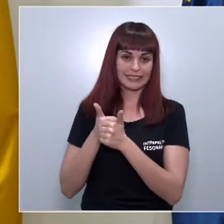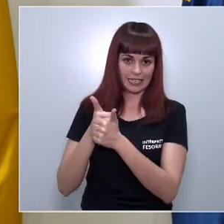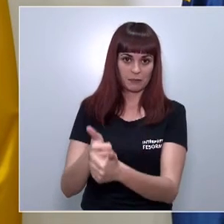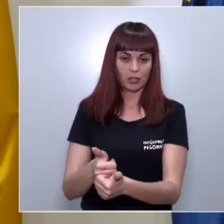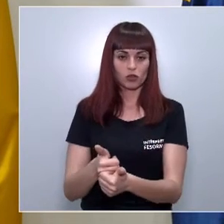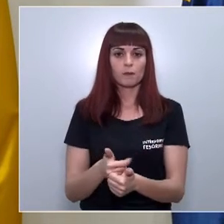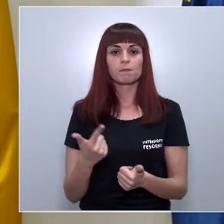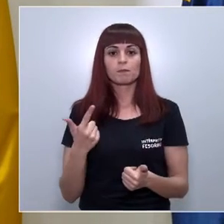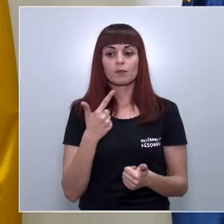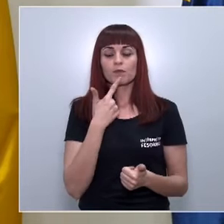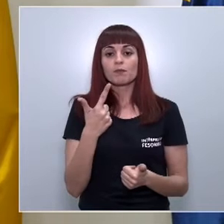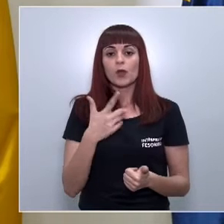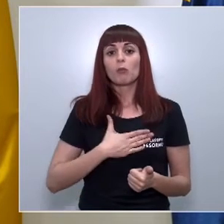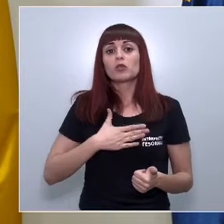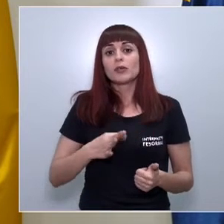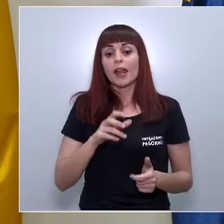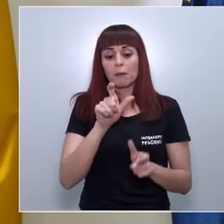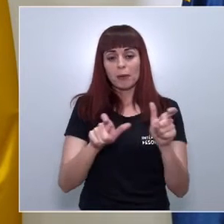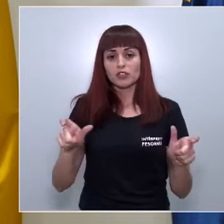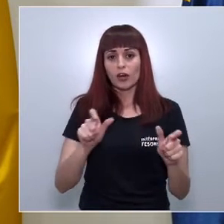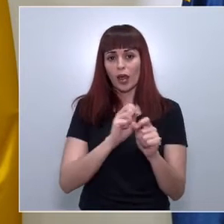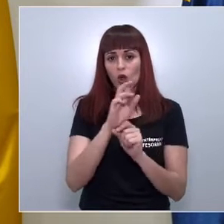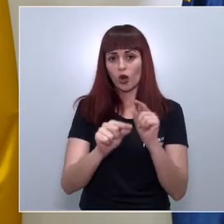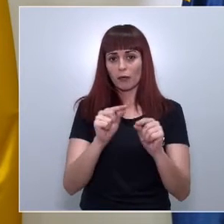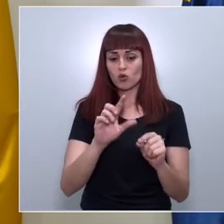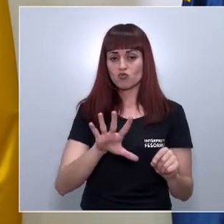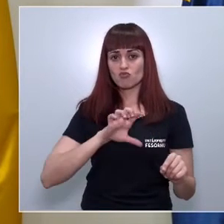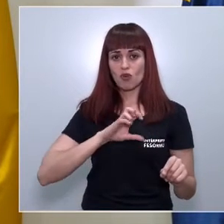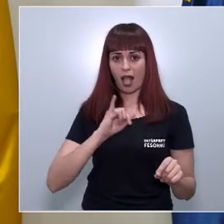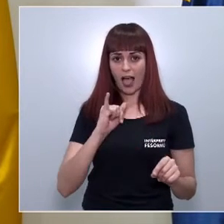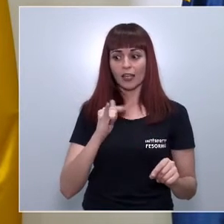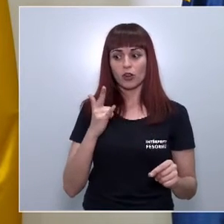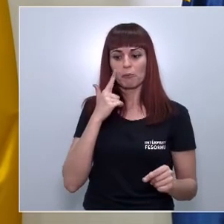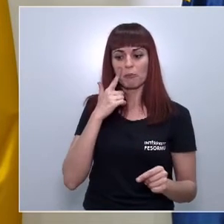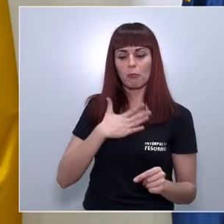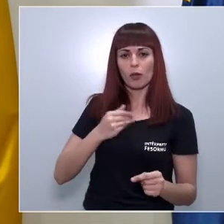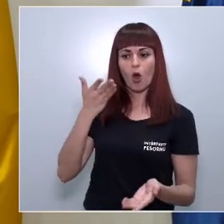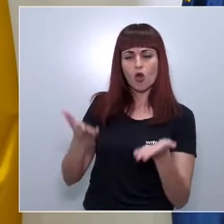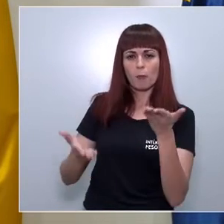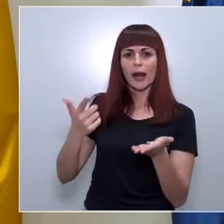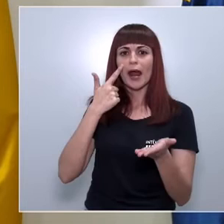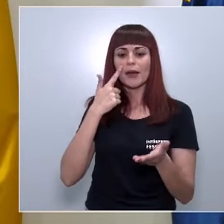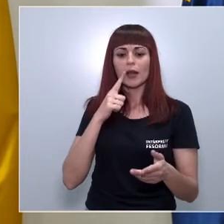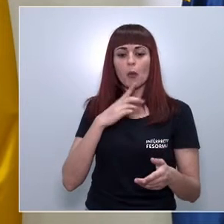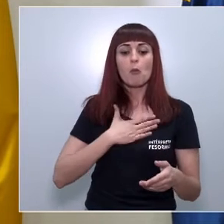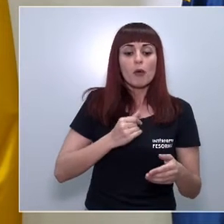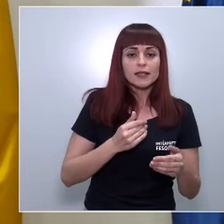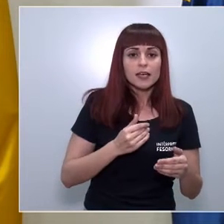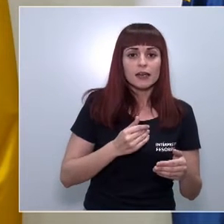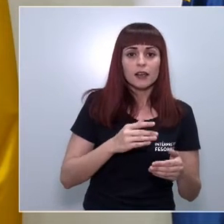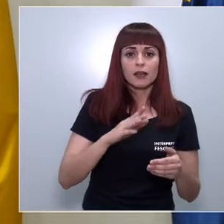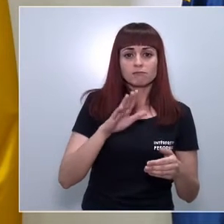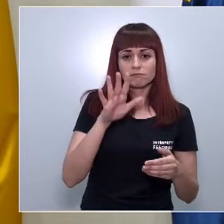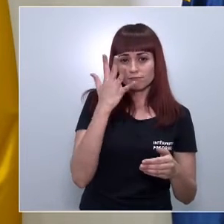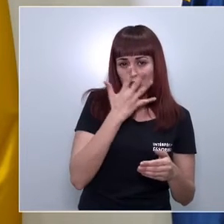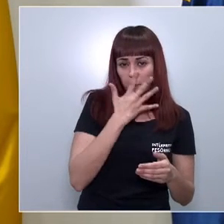diario el número de casos posibles de COVID-19, de forma que podemos comparar en tiempo real la incidencia de casos posibles respecto a